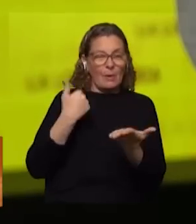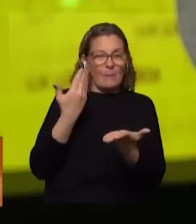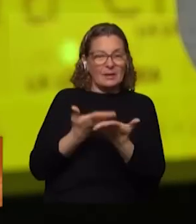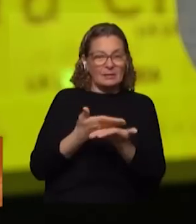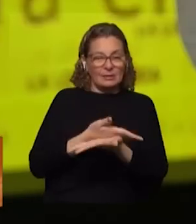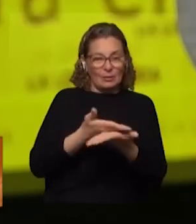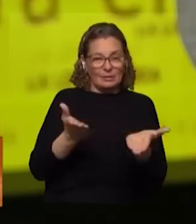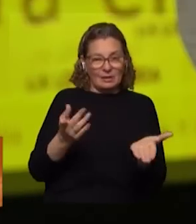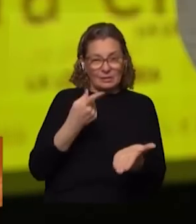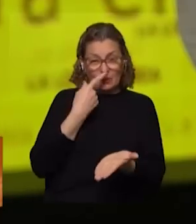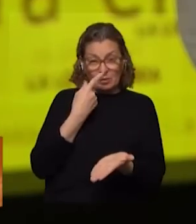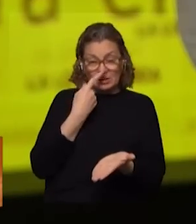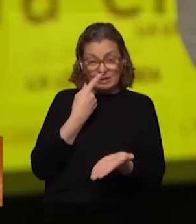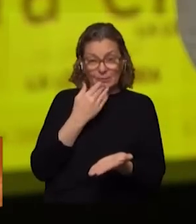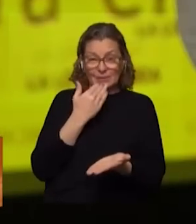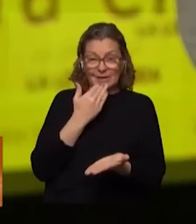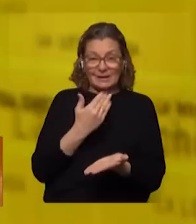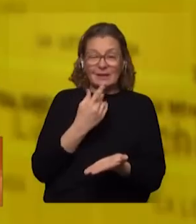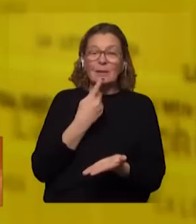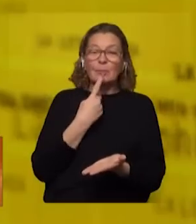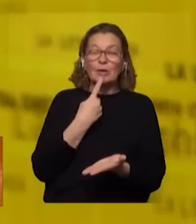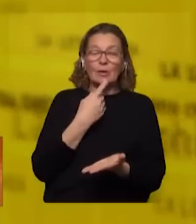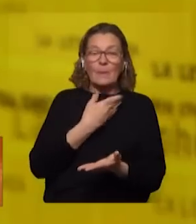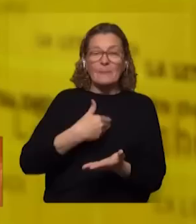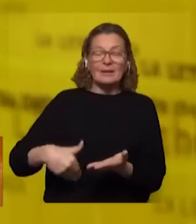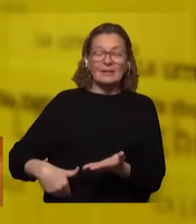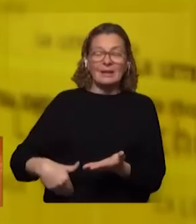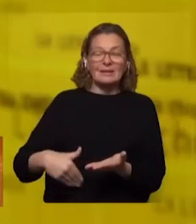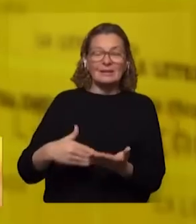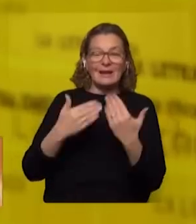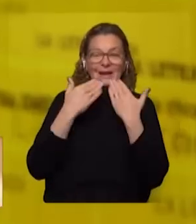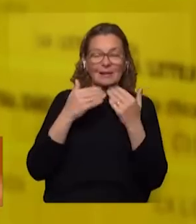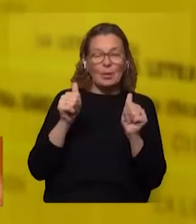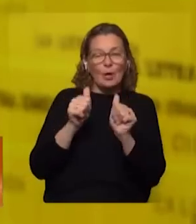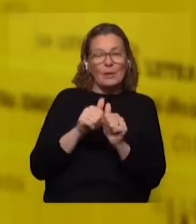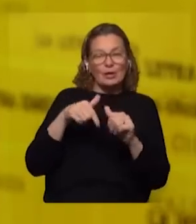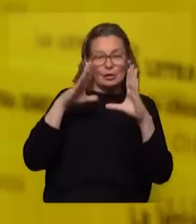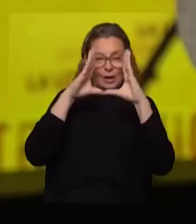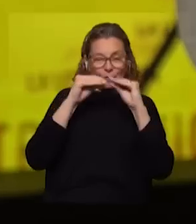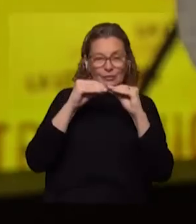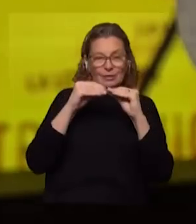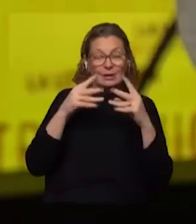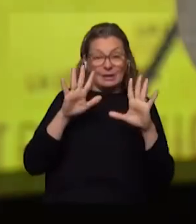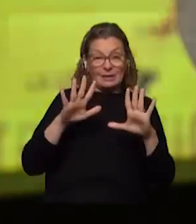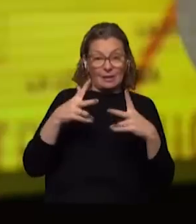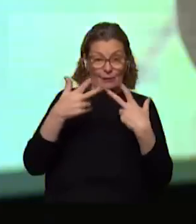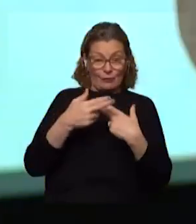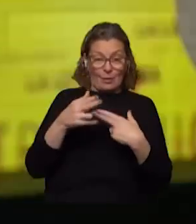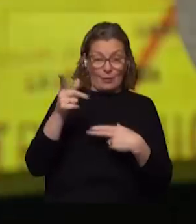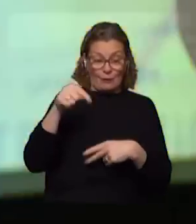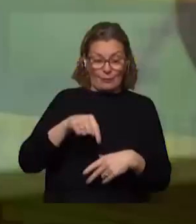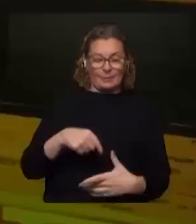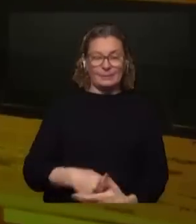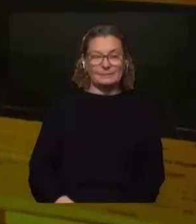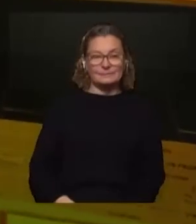escenario por demás interesante Oscar Bottinelli politólogo presidente de facto muchísimas gracias por acompañarnos no por favor quédense que ya seguimos con la letra chica